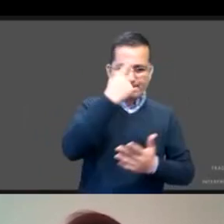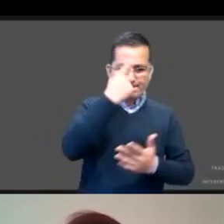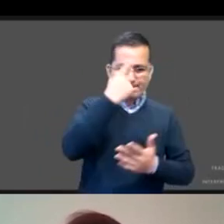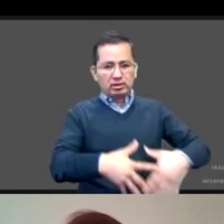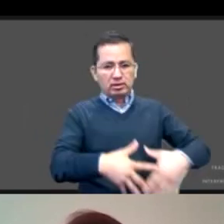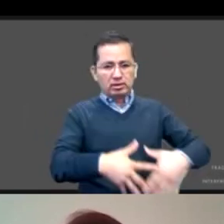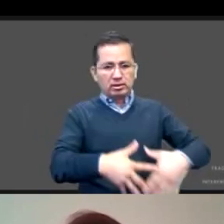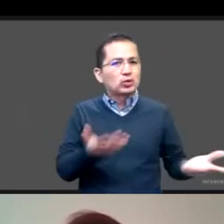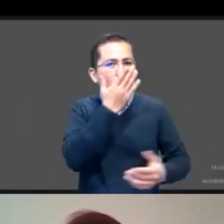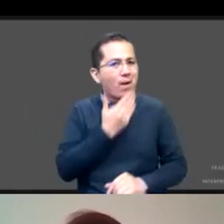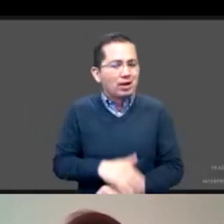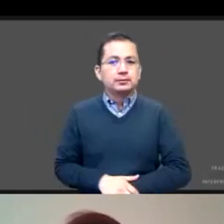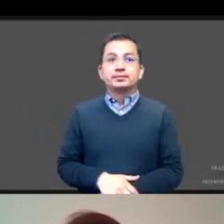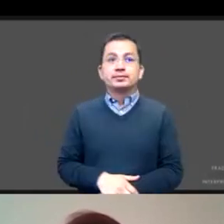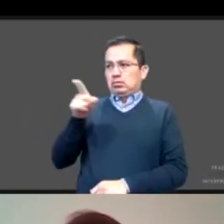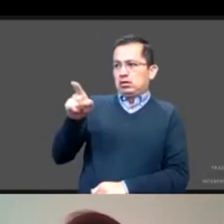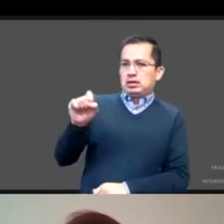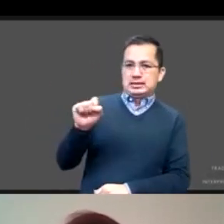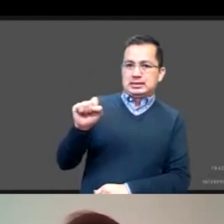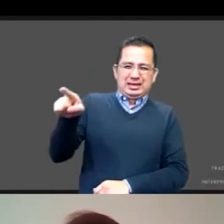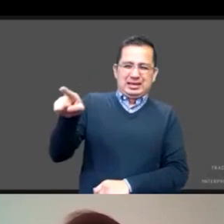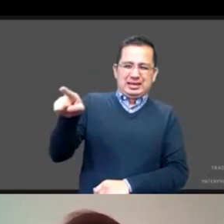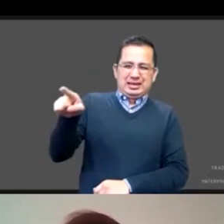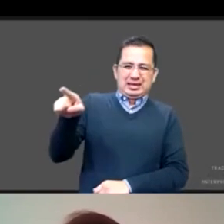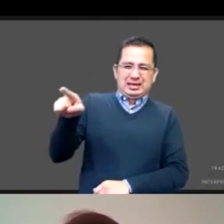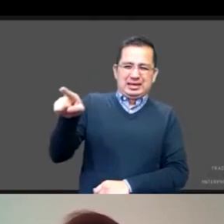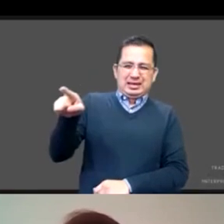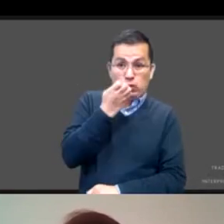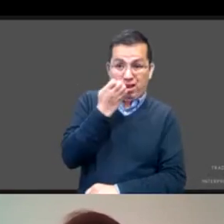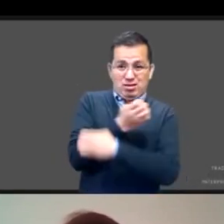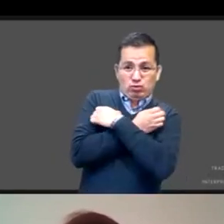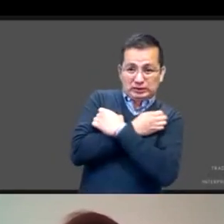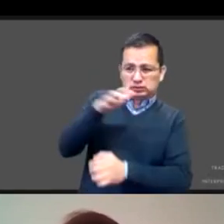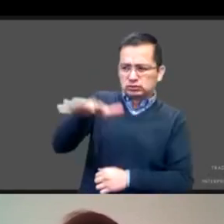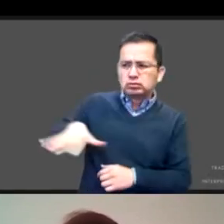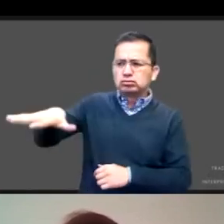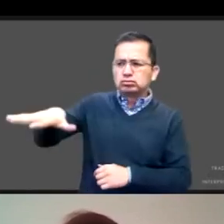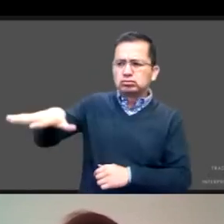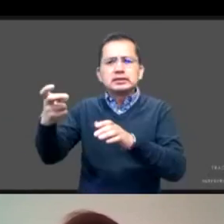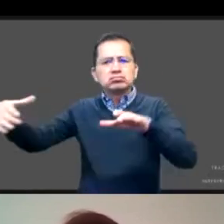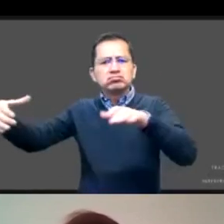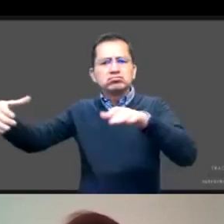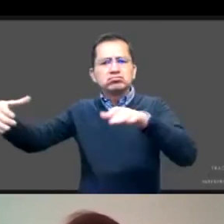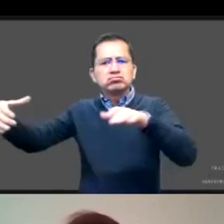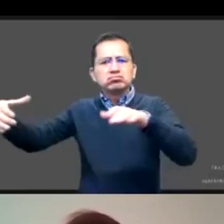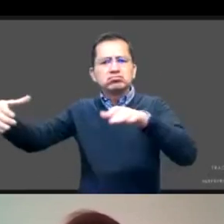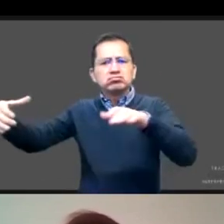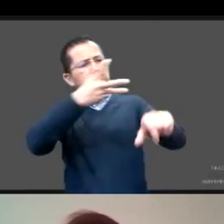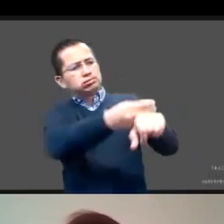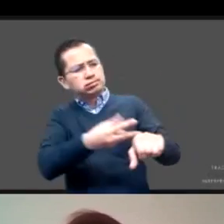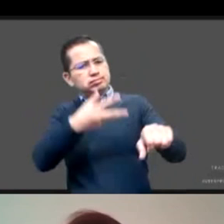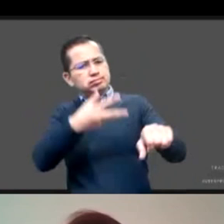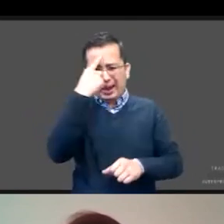sistema educativo? Y cómo se puede fortalecer su papel en esta erradicación de la violencia